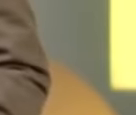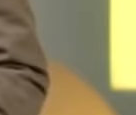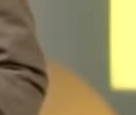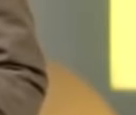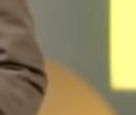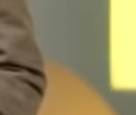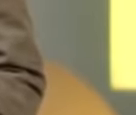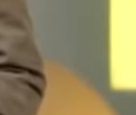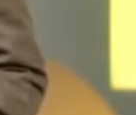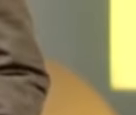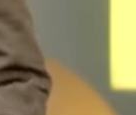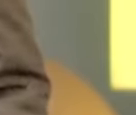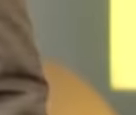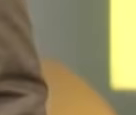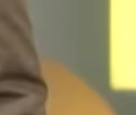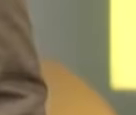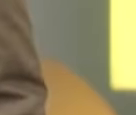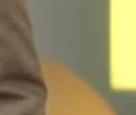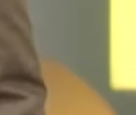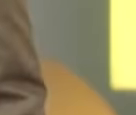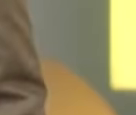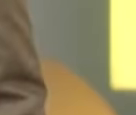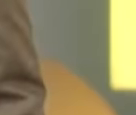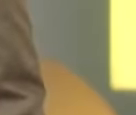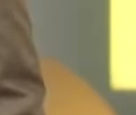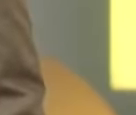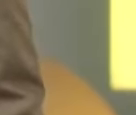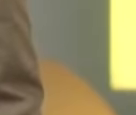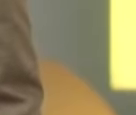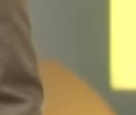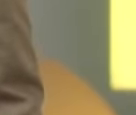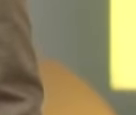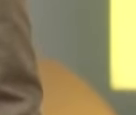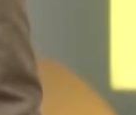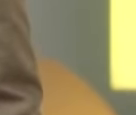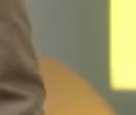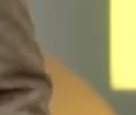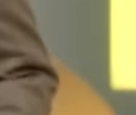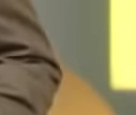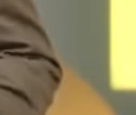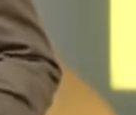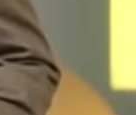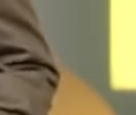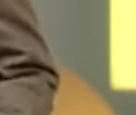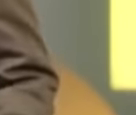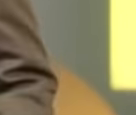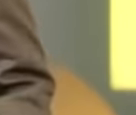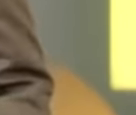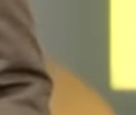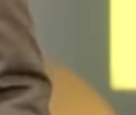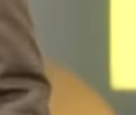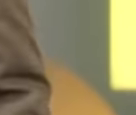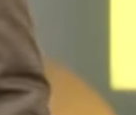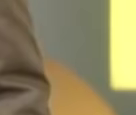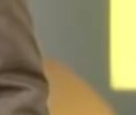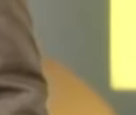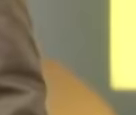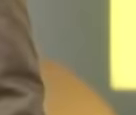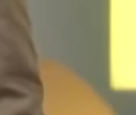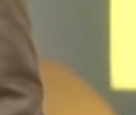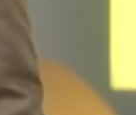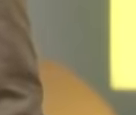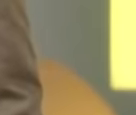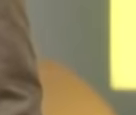interés para la nación que ha hecho el jefe de estado venezolano Nicolás Maduro Moros informaciones que serán reseñadas